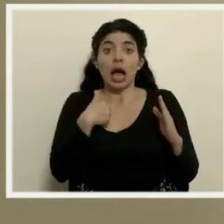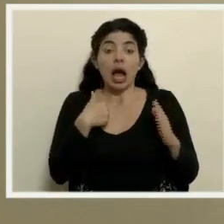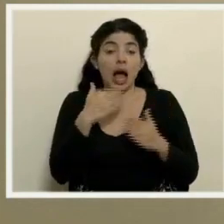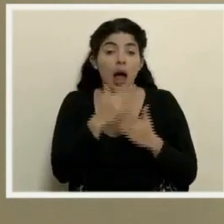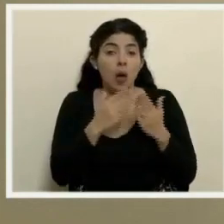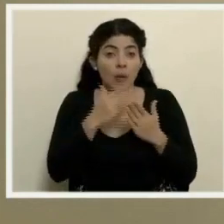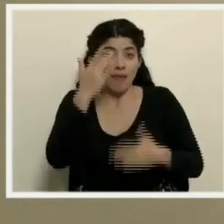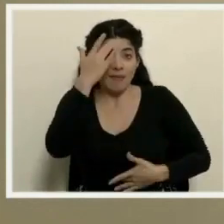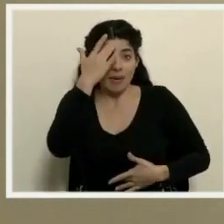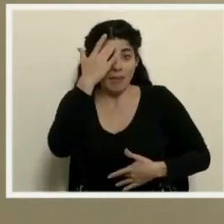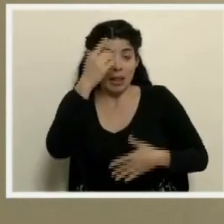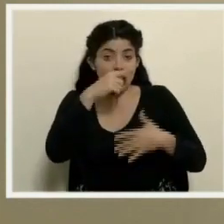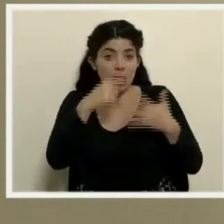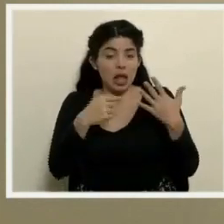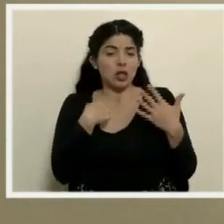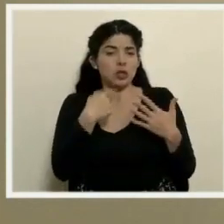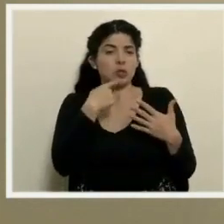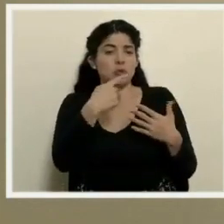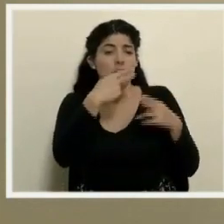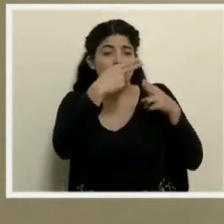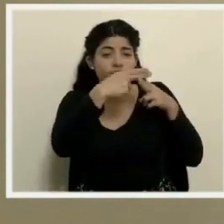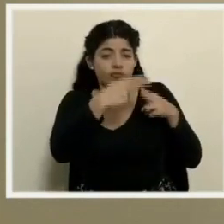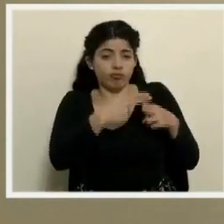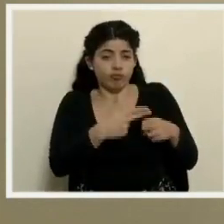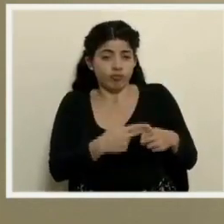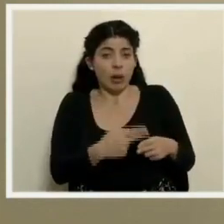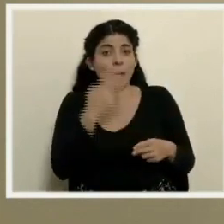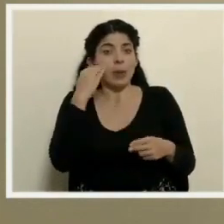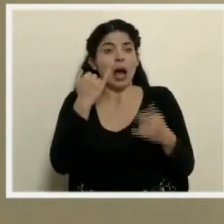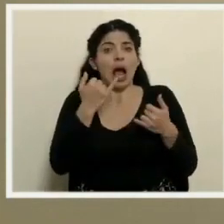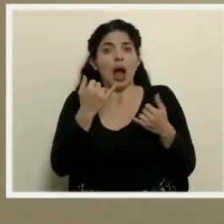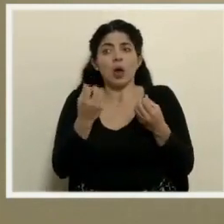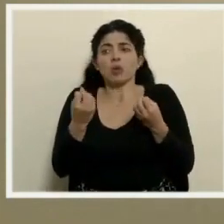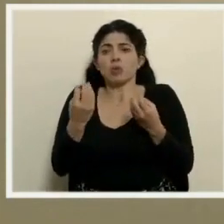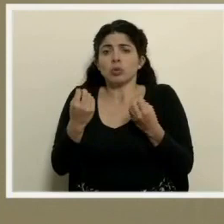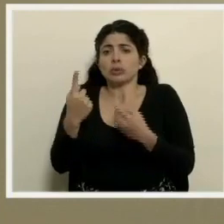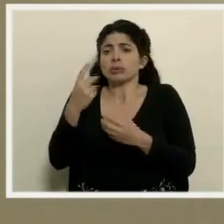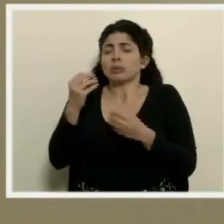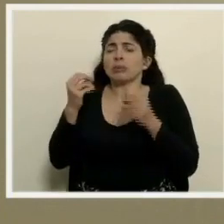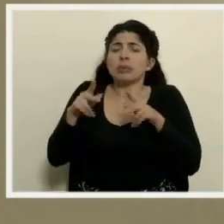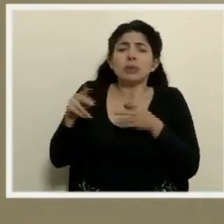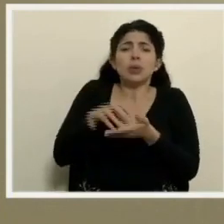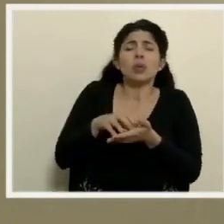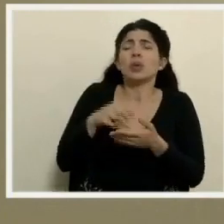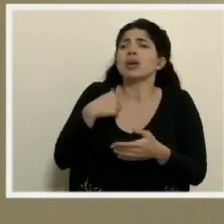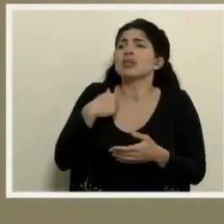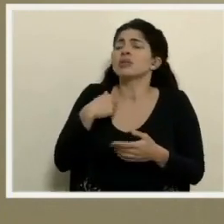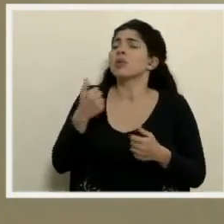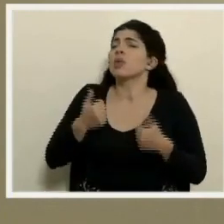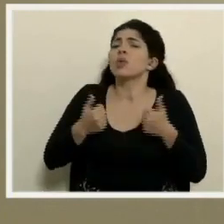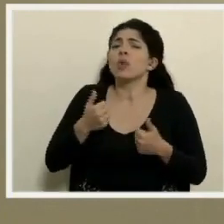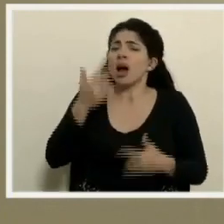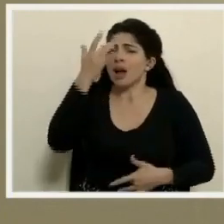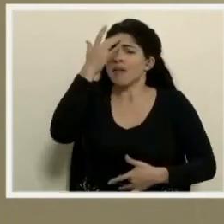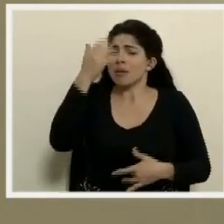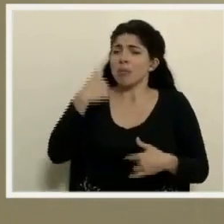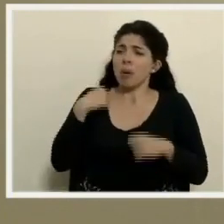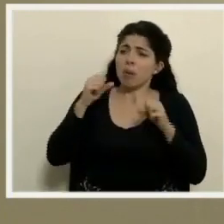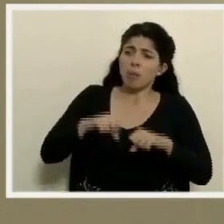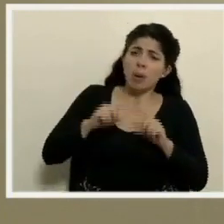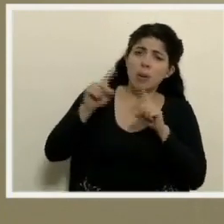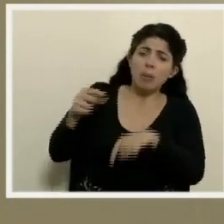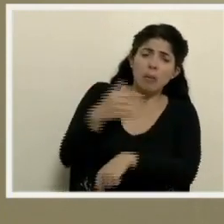enfermedades y voy a mencionarlas porque en esto siguen habiendo muchas preguntas. ¿Cuáles son las enfermedades que califican para